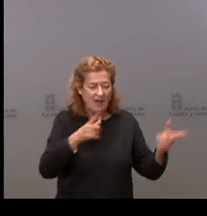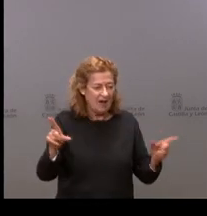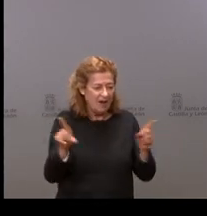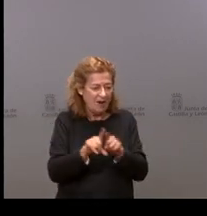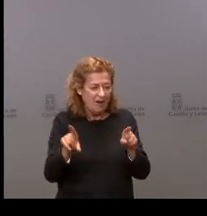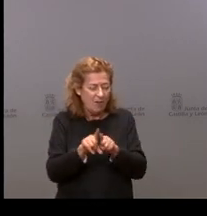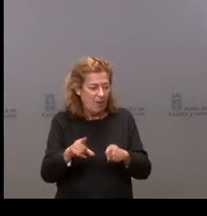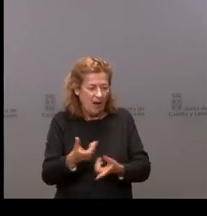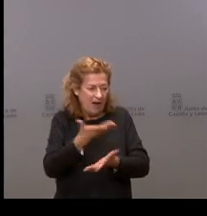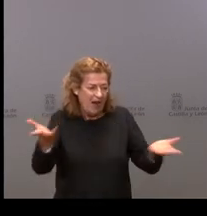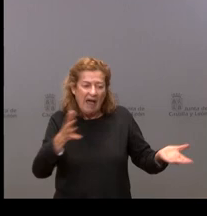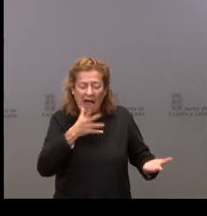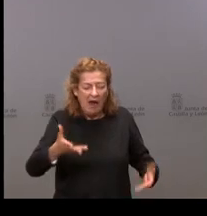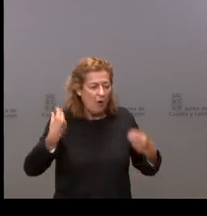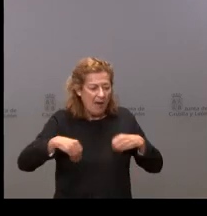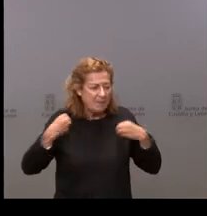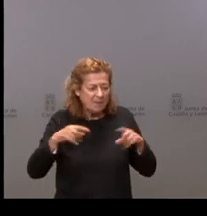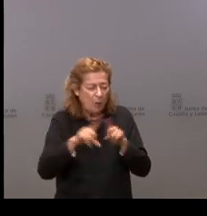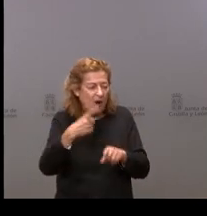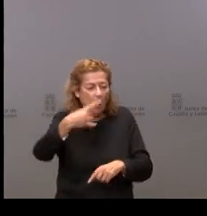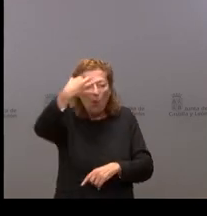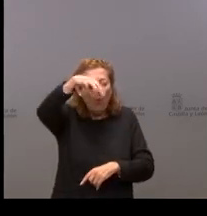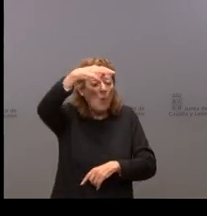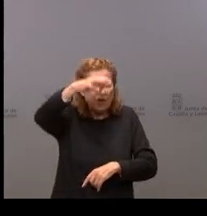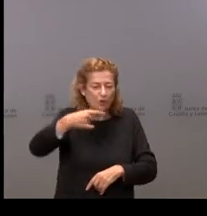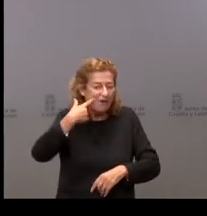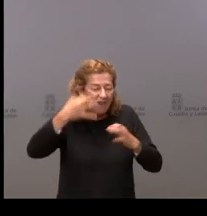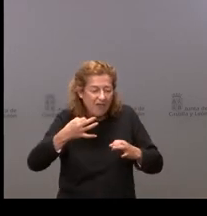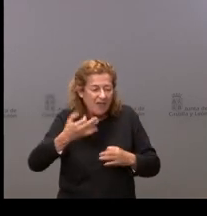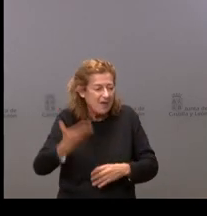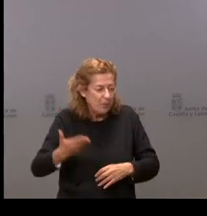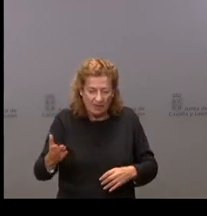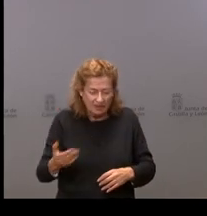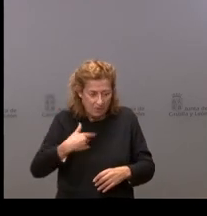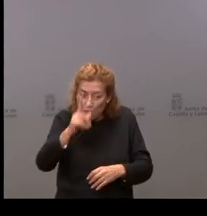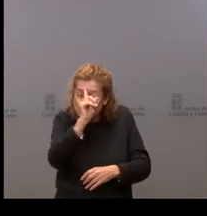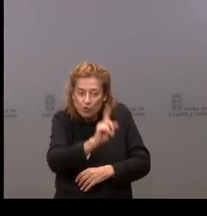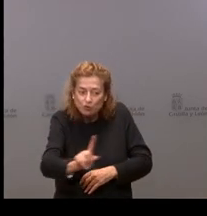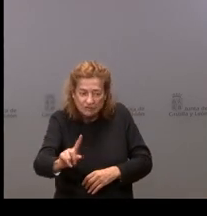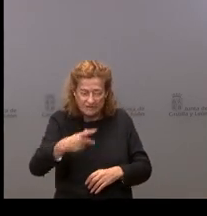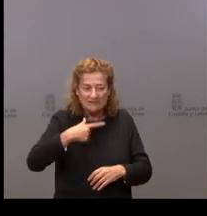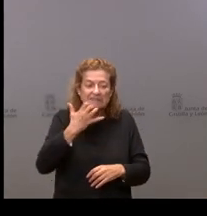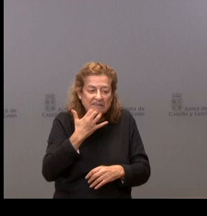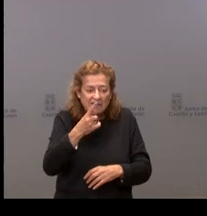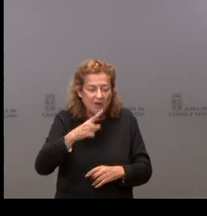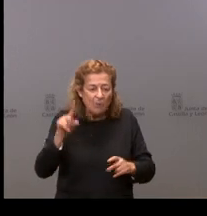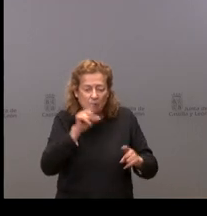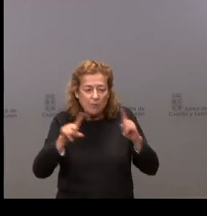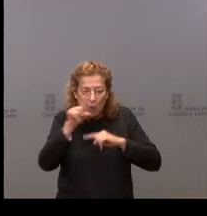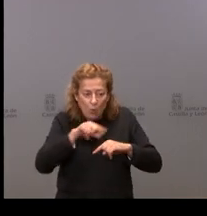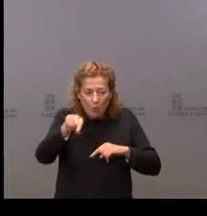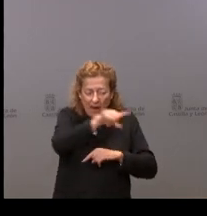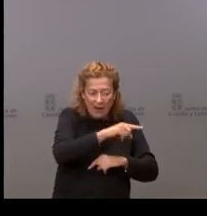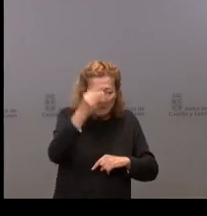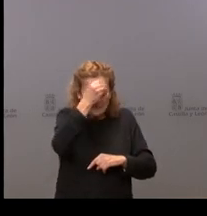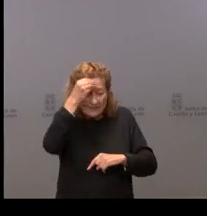fuesen ahora mismo los únicos o los verdaderamente importantes, pero no sé si les preocupa o si han pensado en la